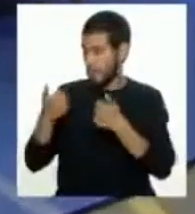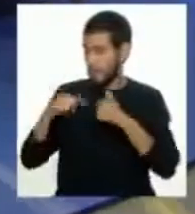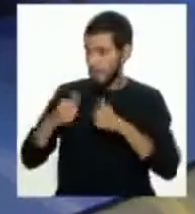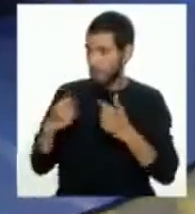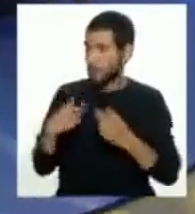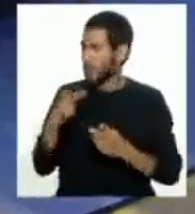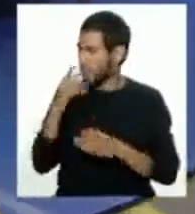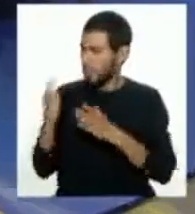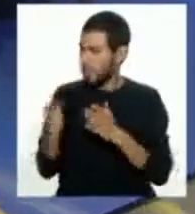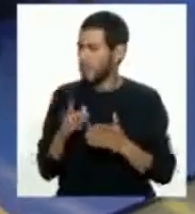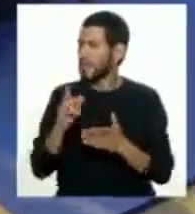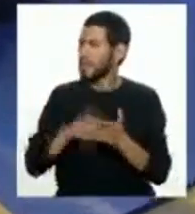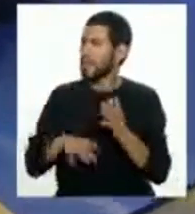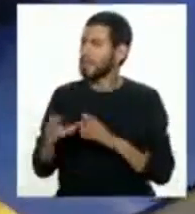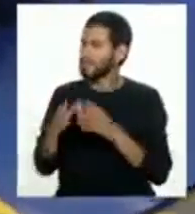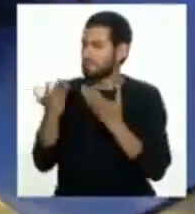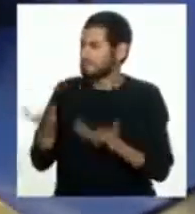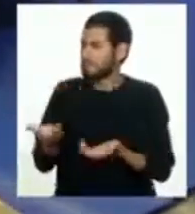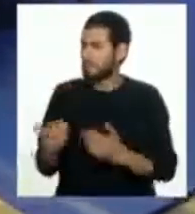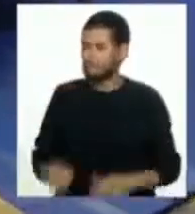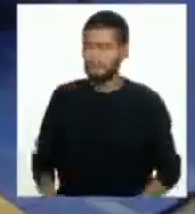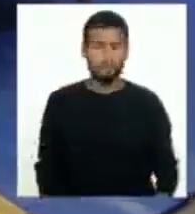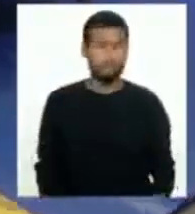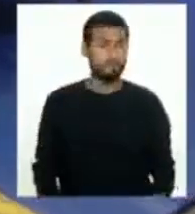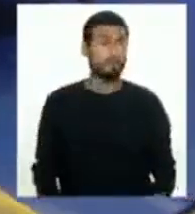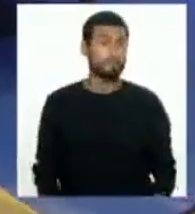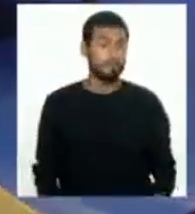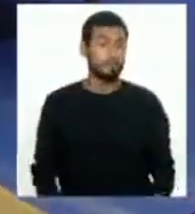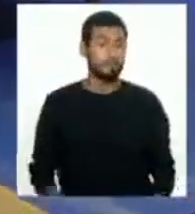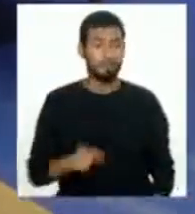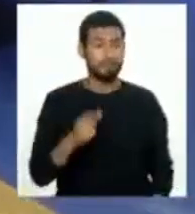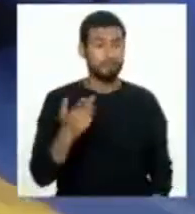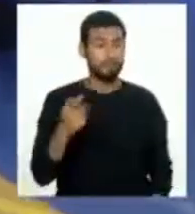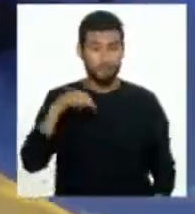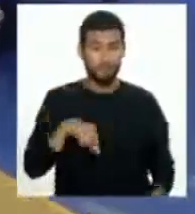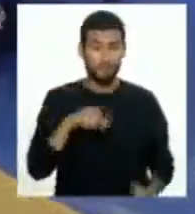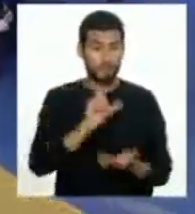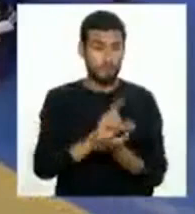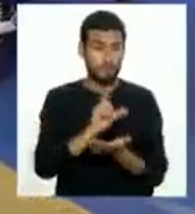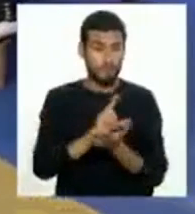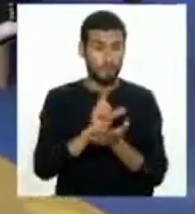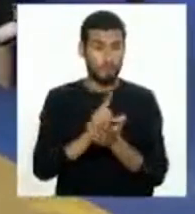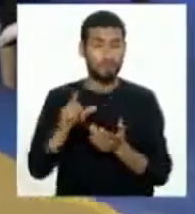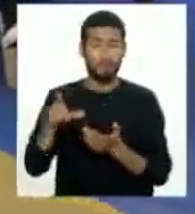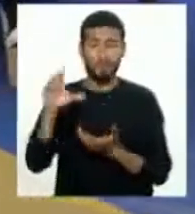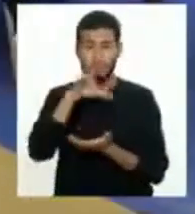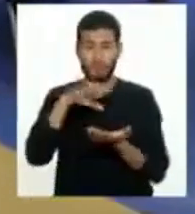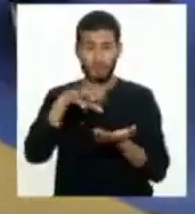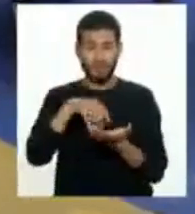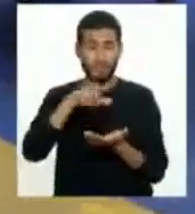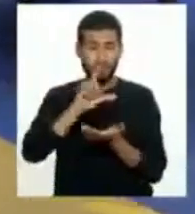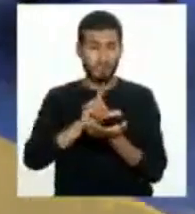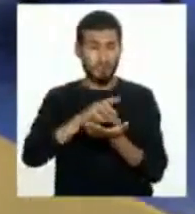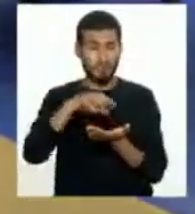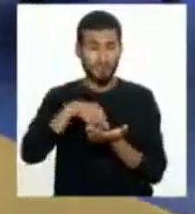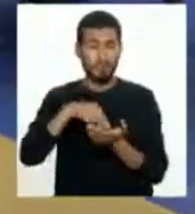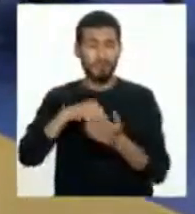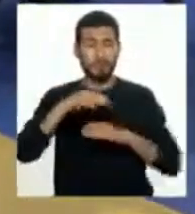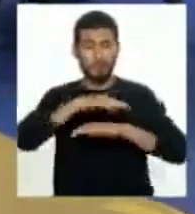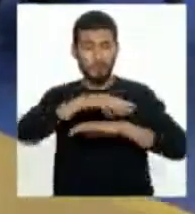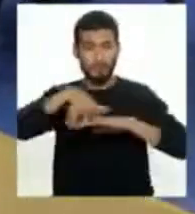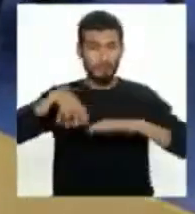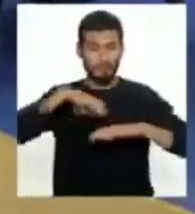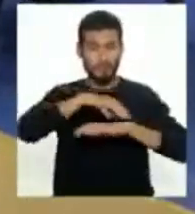preparados? ¿Hay que hacer cosas? Sí, bien. Ahí hay que, en Lima, Lima Metropolitana, se divide en la periferia,